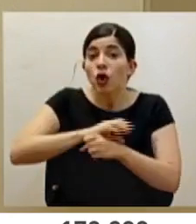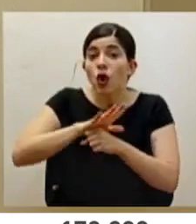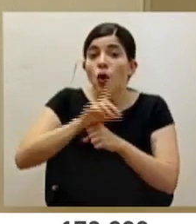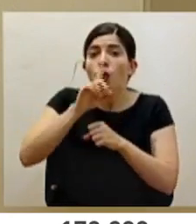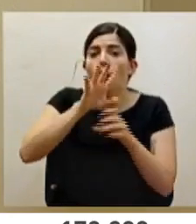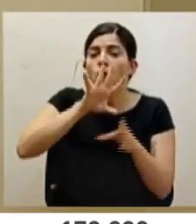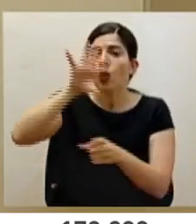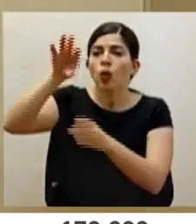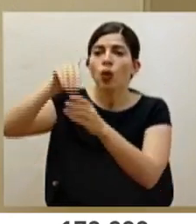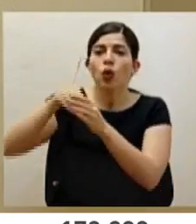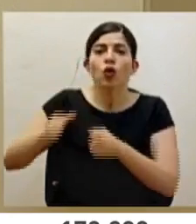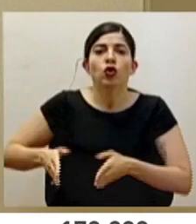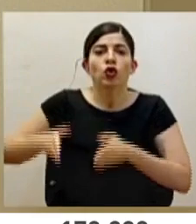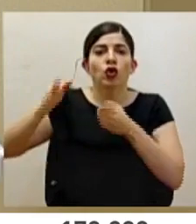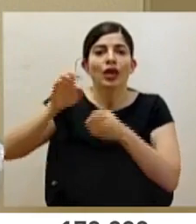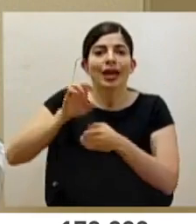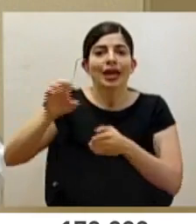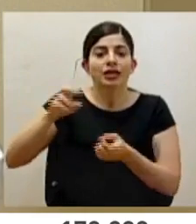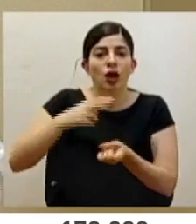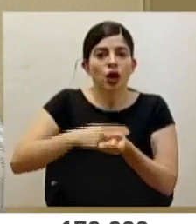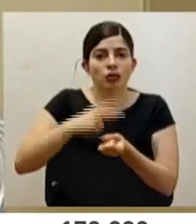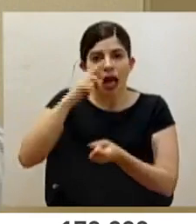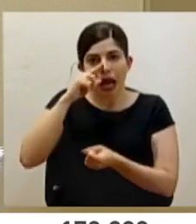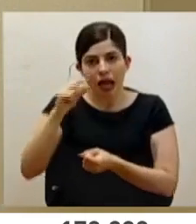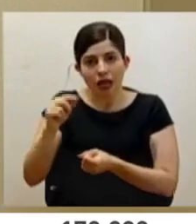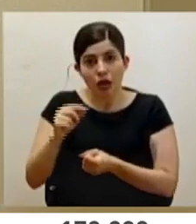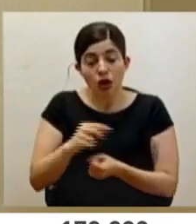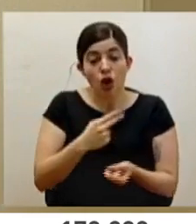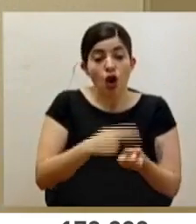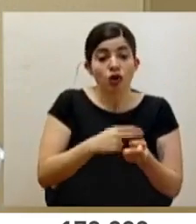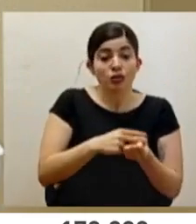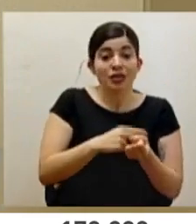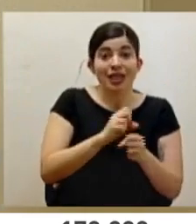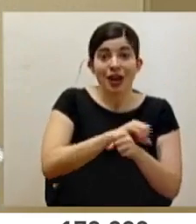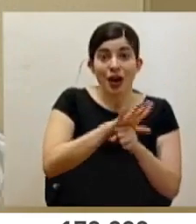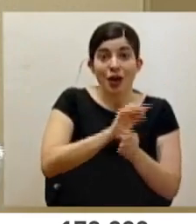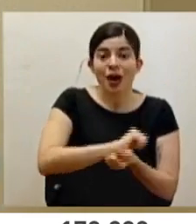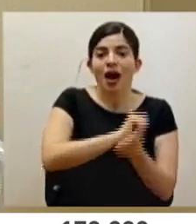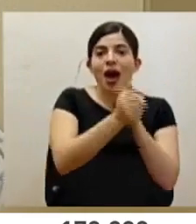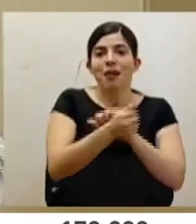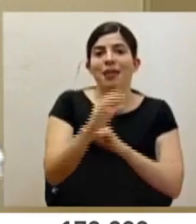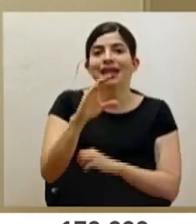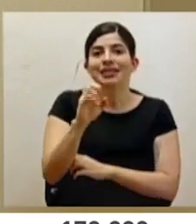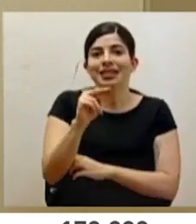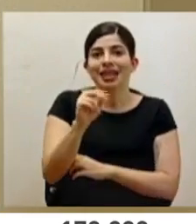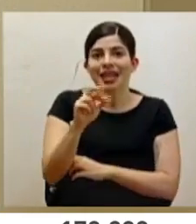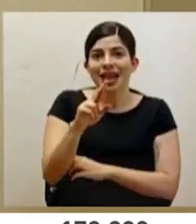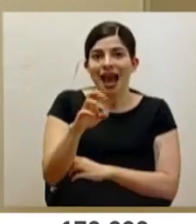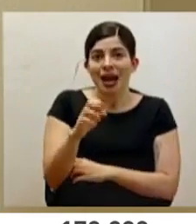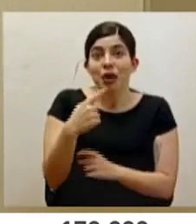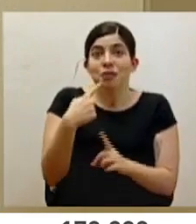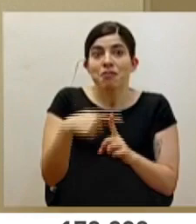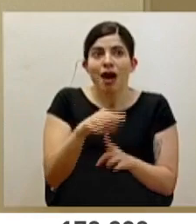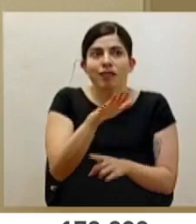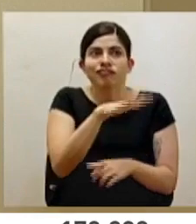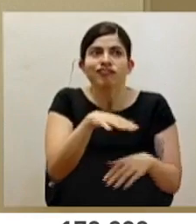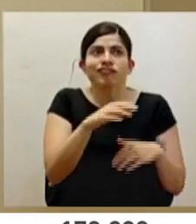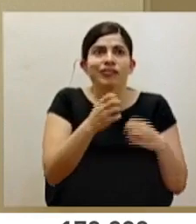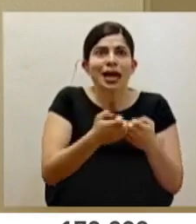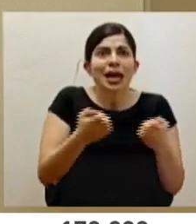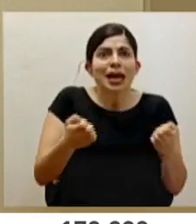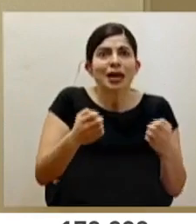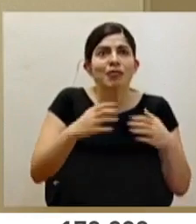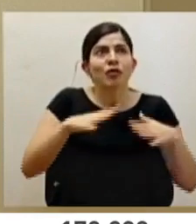torre este del hospital Calderón Guardia. El cenare volvería a ser cenare, pero reforzado con toda la infraestructura nueva que tiene y con todo el